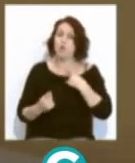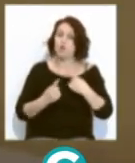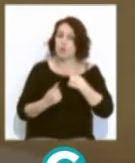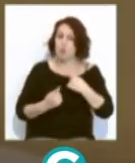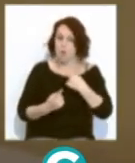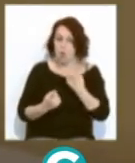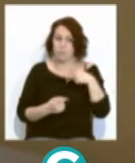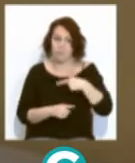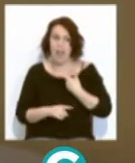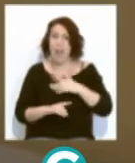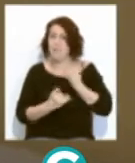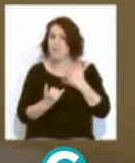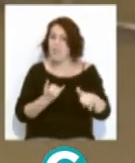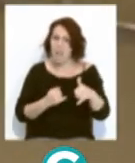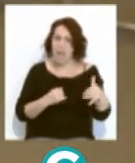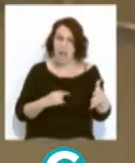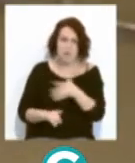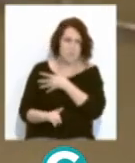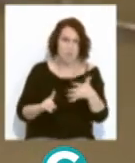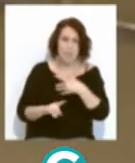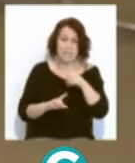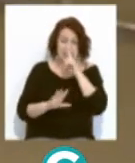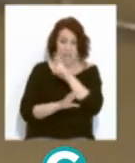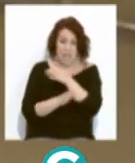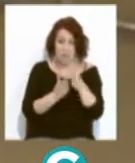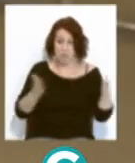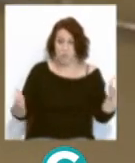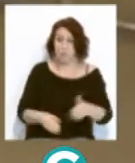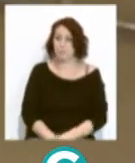relación que se tornó violenta con el paso de los seis años que duró.